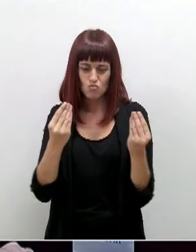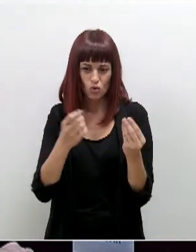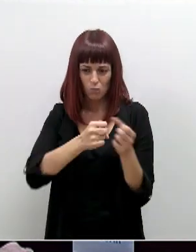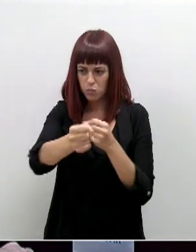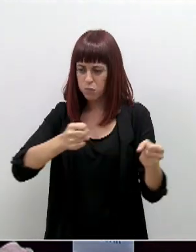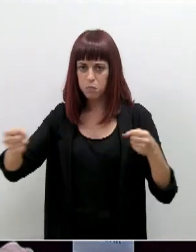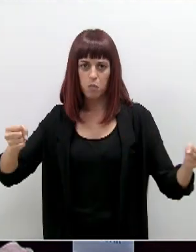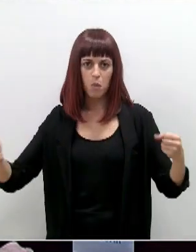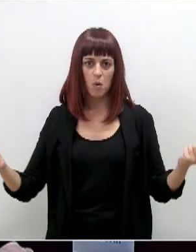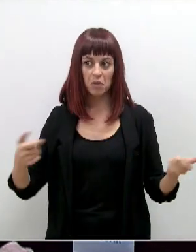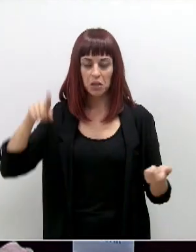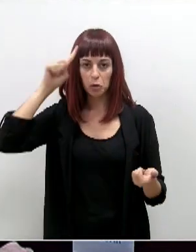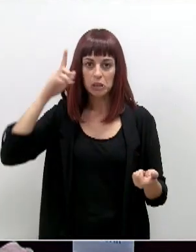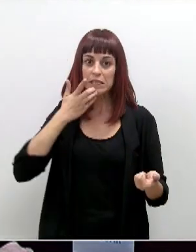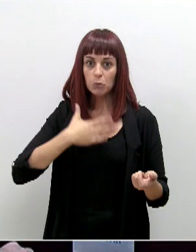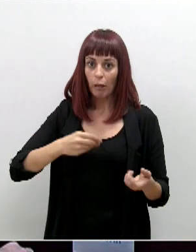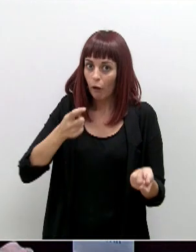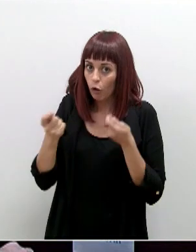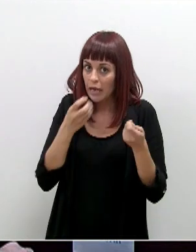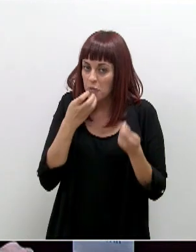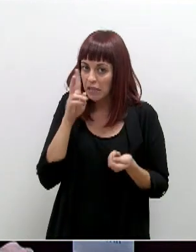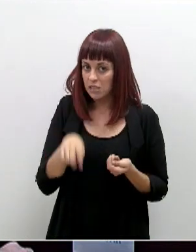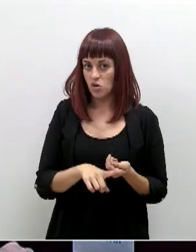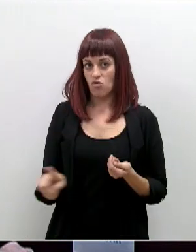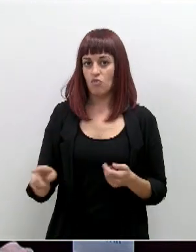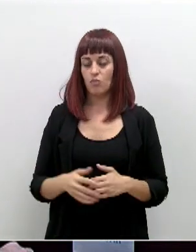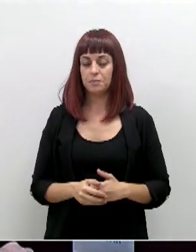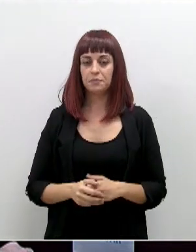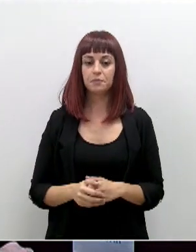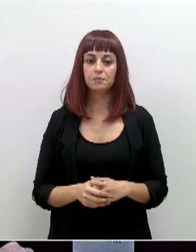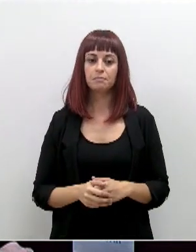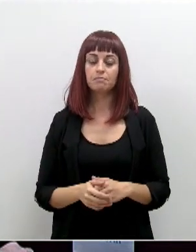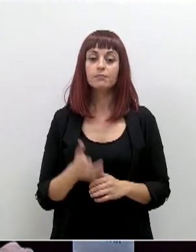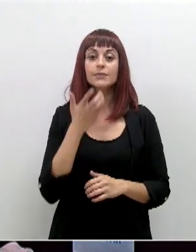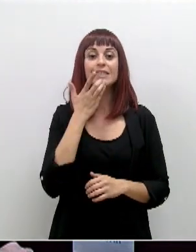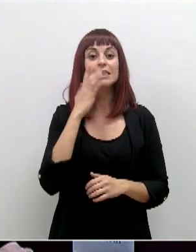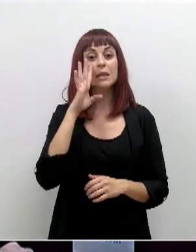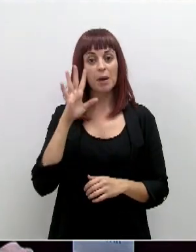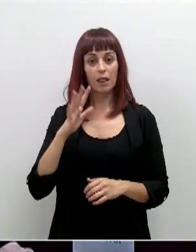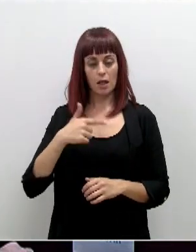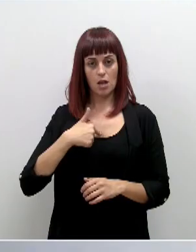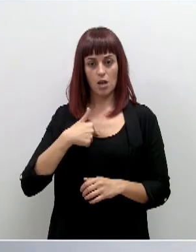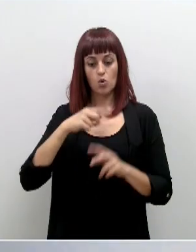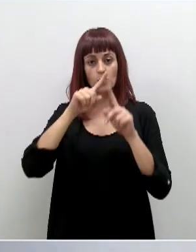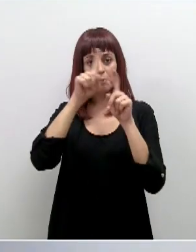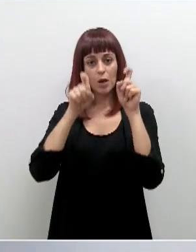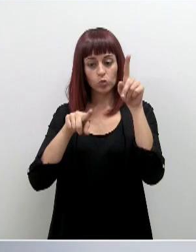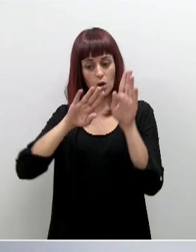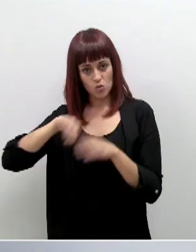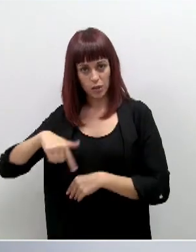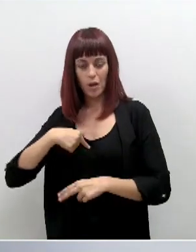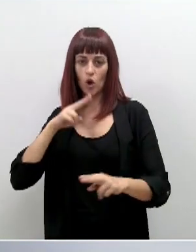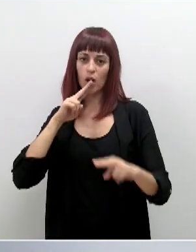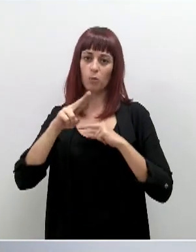desde el punto de vista logístico, coordinar. Muchas gracias. Muy bien. Si le parece, le respondo a su última cuestión y